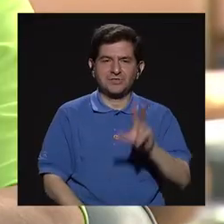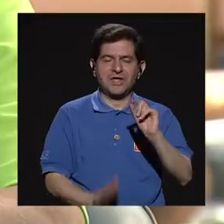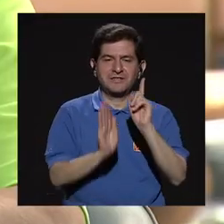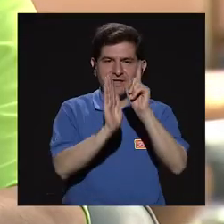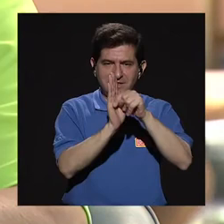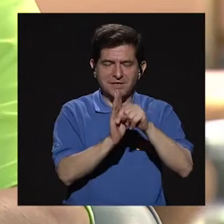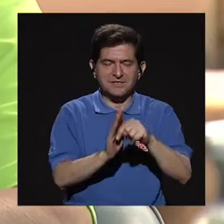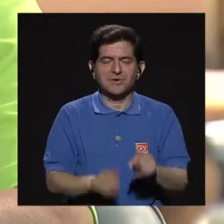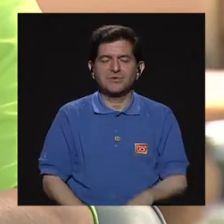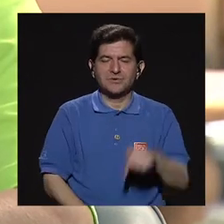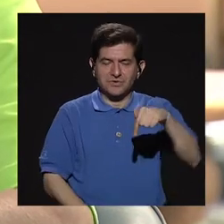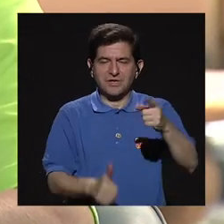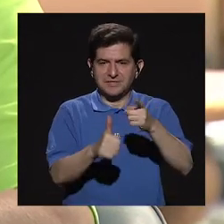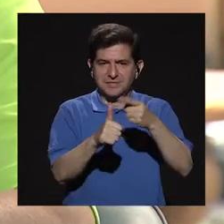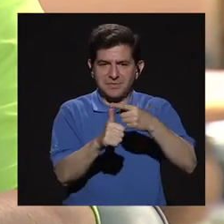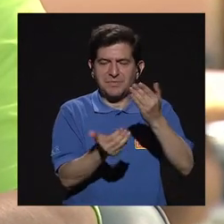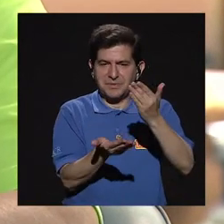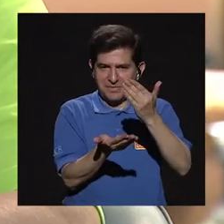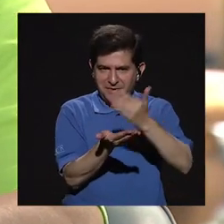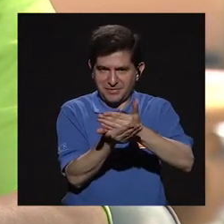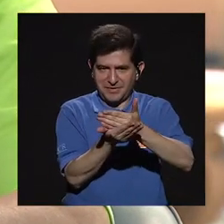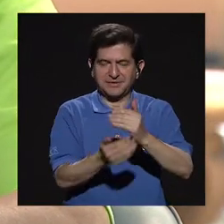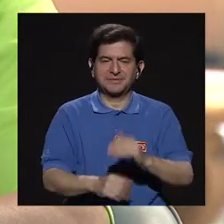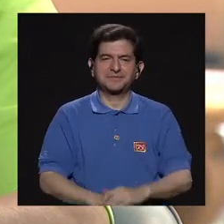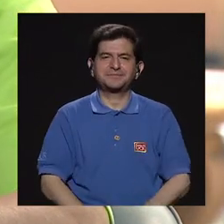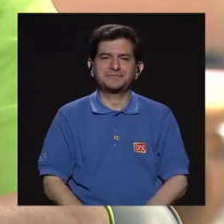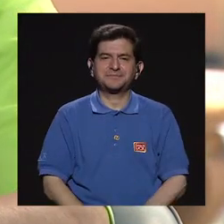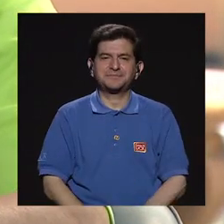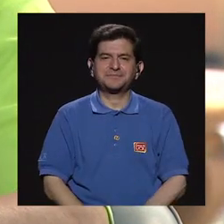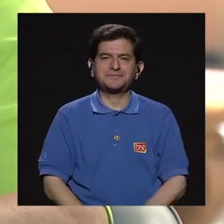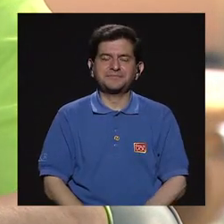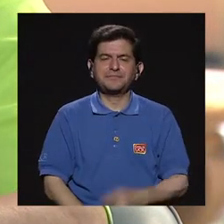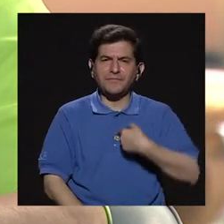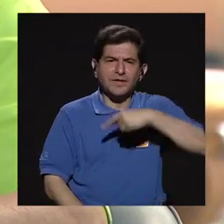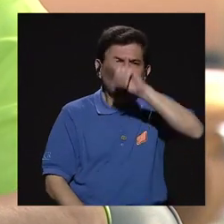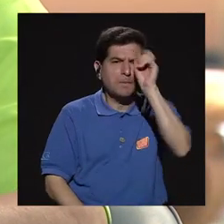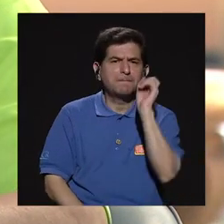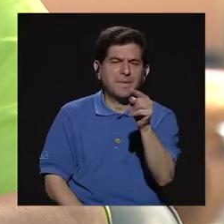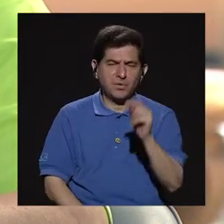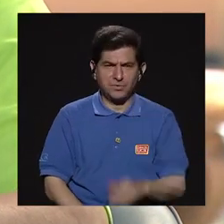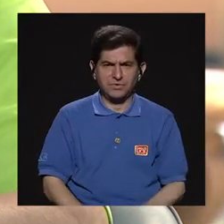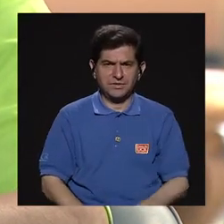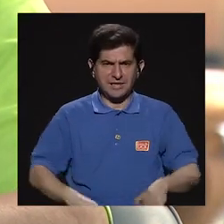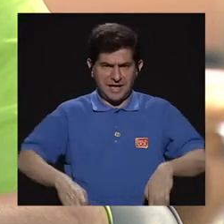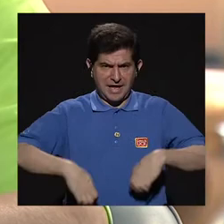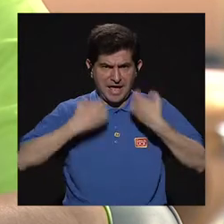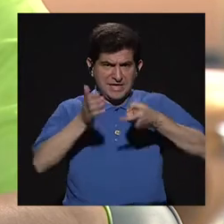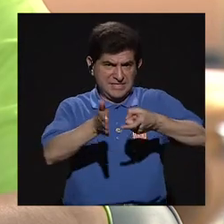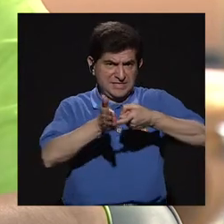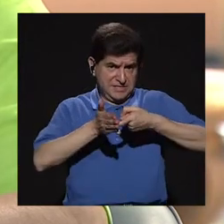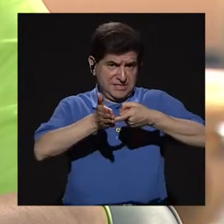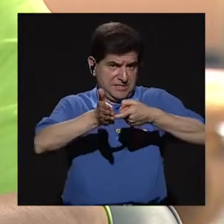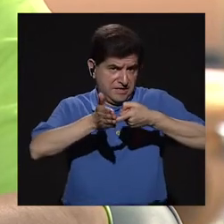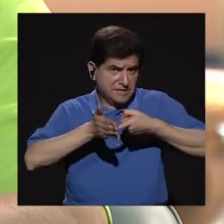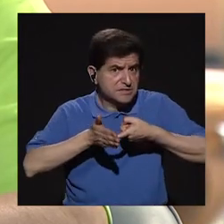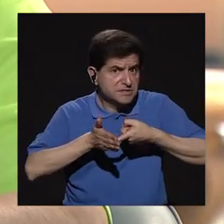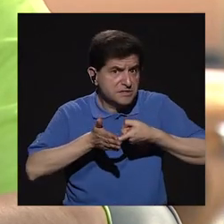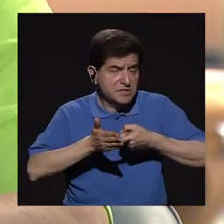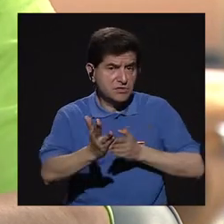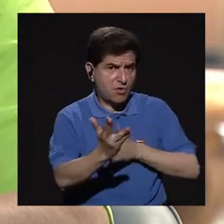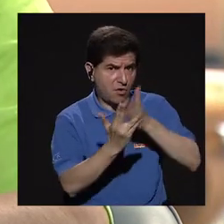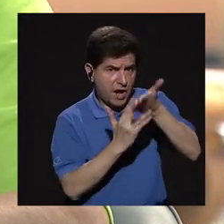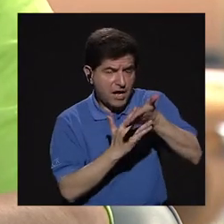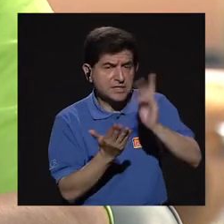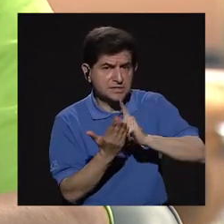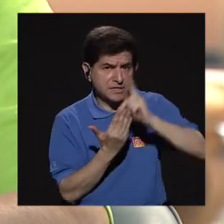30 segundos o minutos para este bloque y quería preguntarle si existe algún requisito para